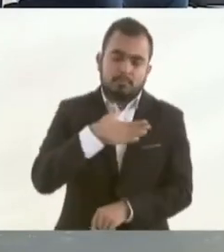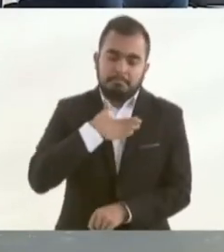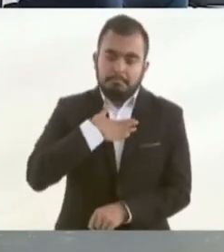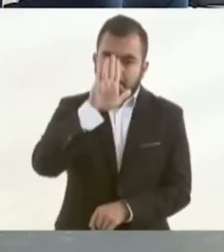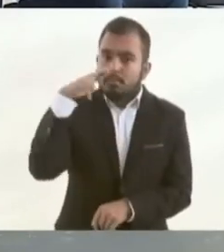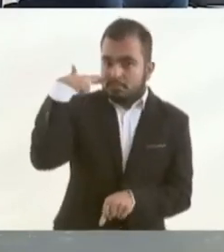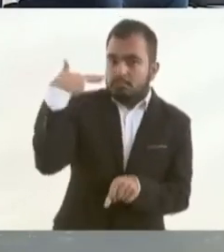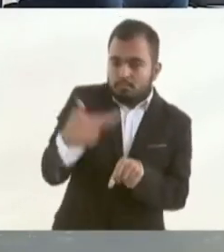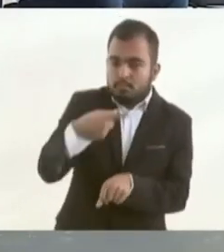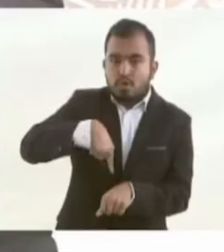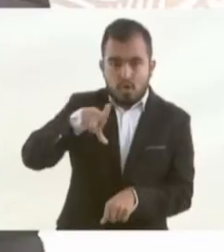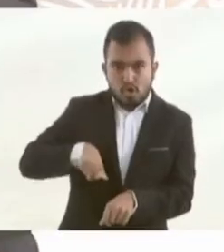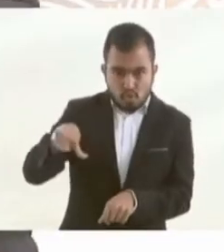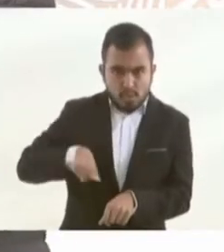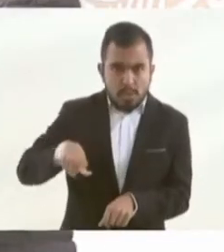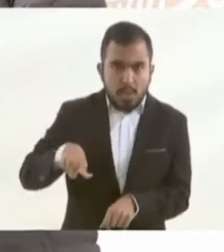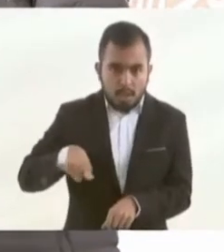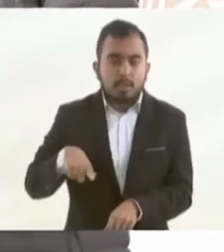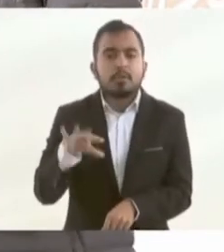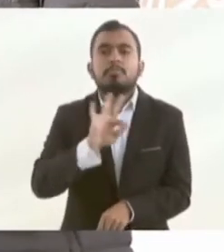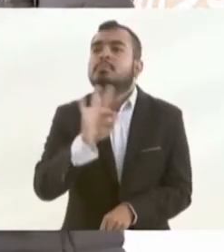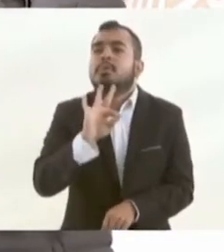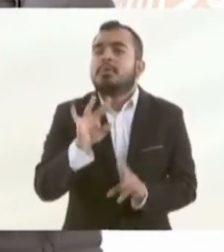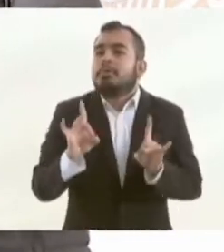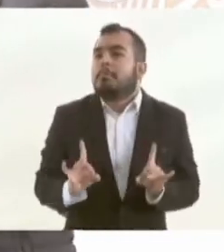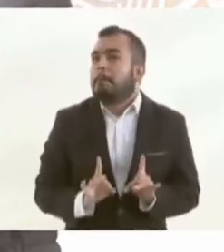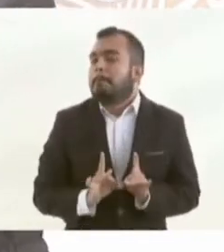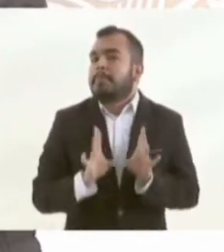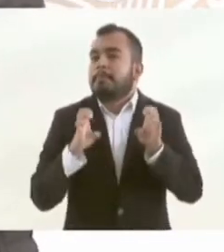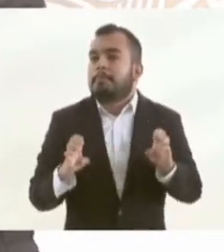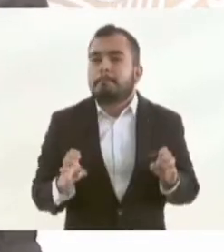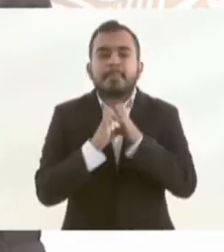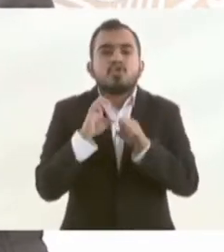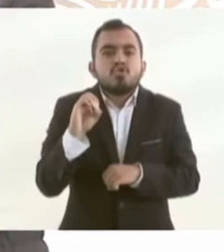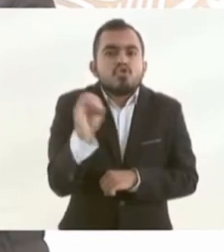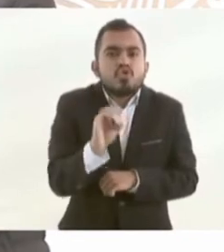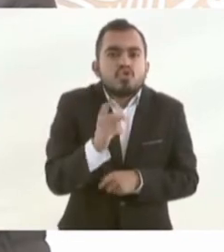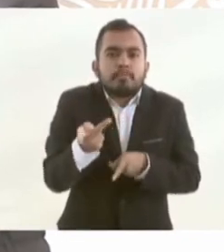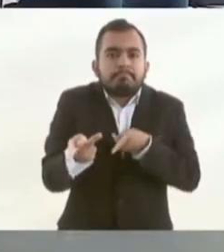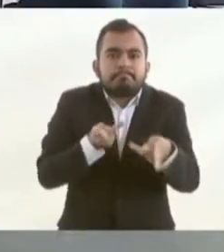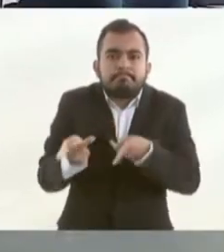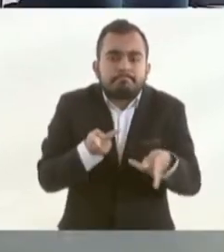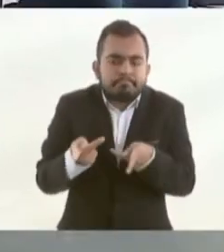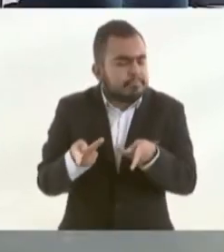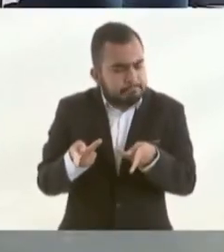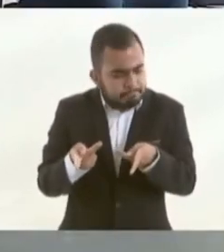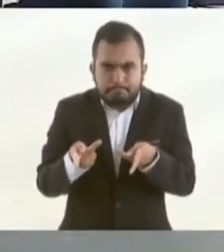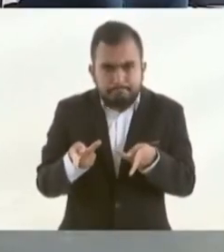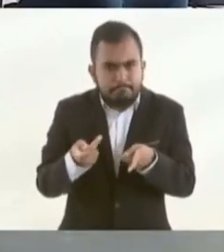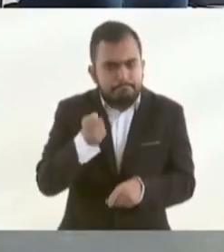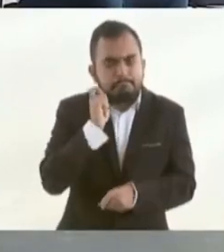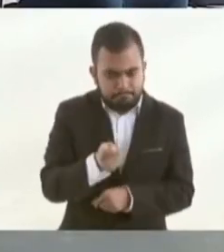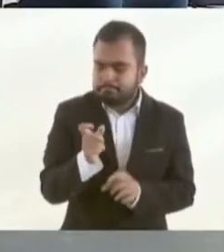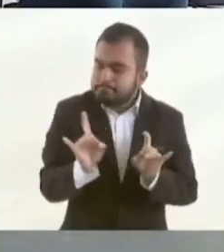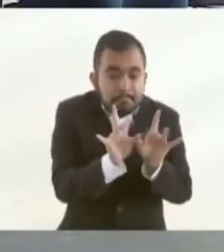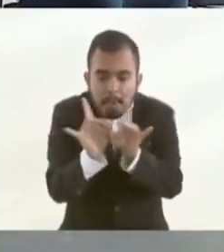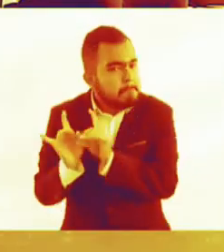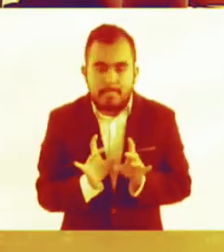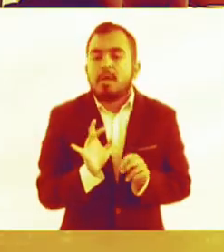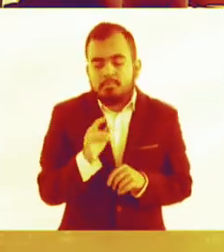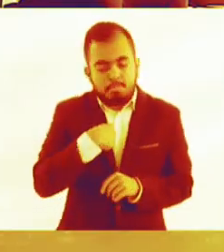de cualquier situación extraordinaria, algo no previsto, cualquier cosa que pudiese suceder.